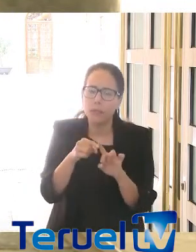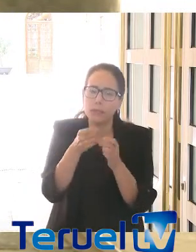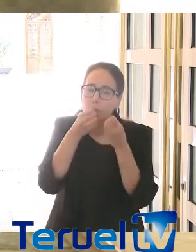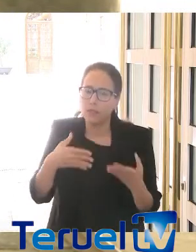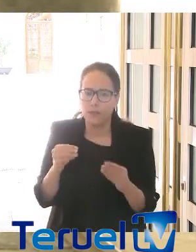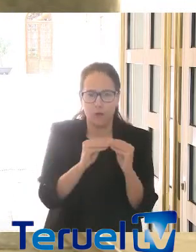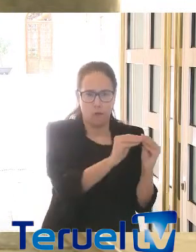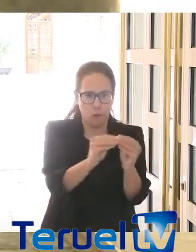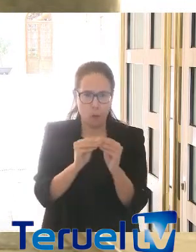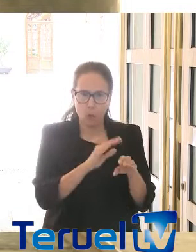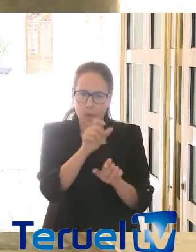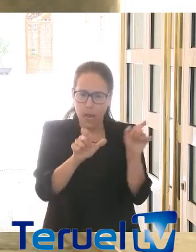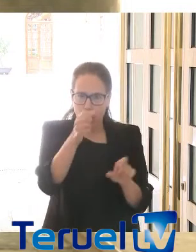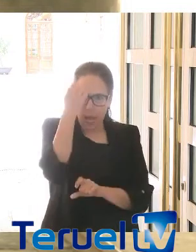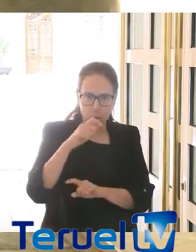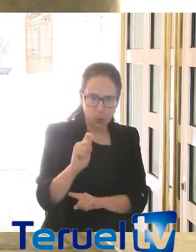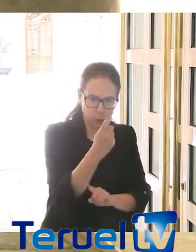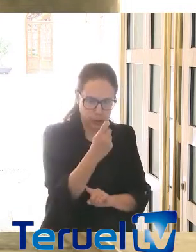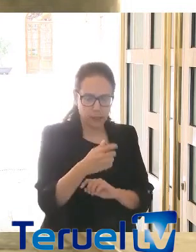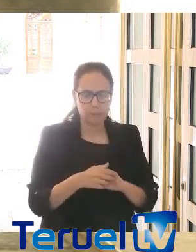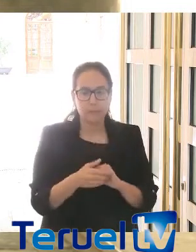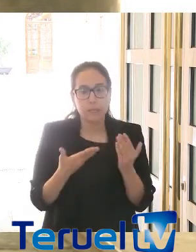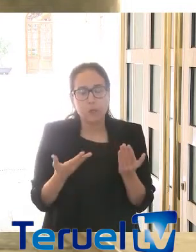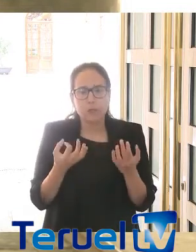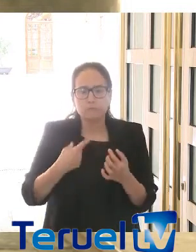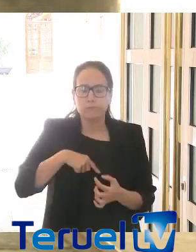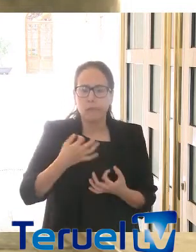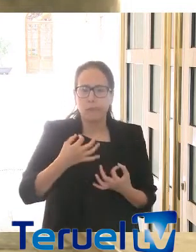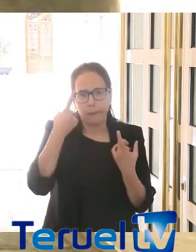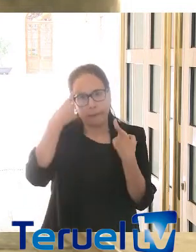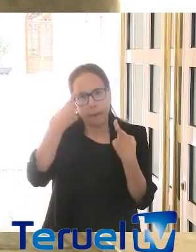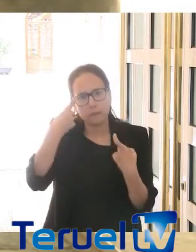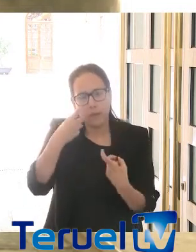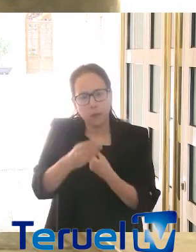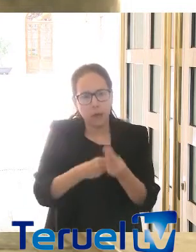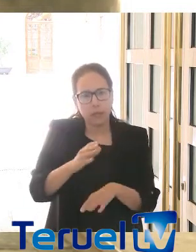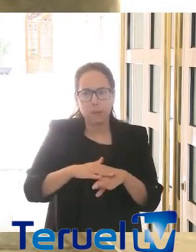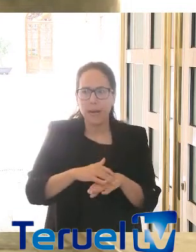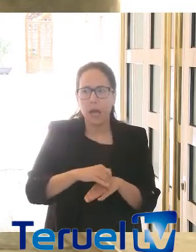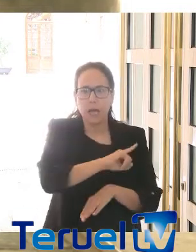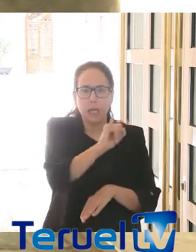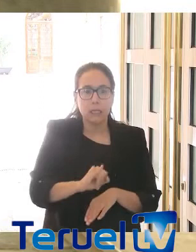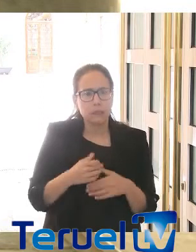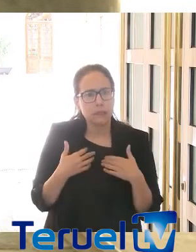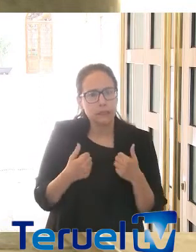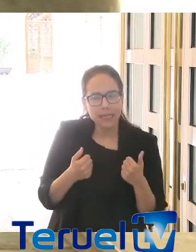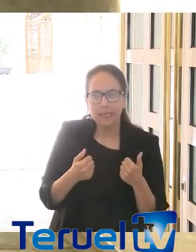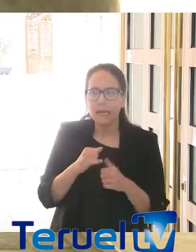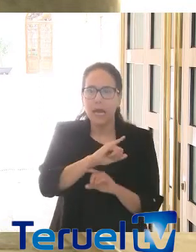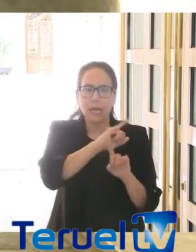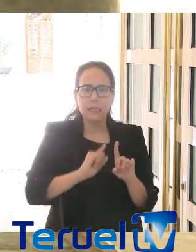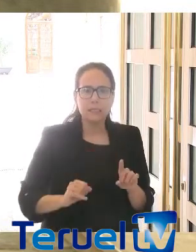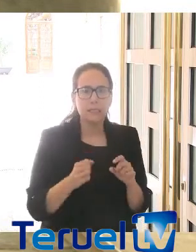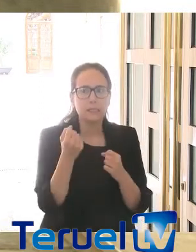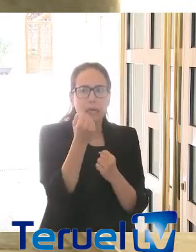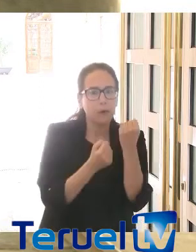en general. Y tenemos que hacer un esfuerzo para que esta crisis sanitaria, esta crisis económica y